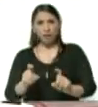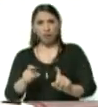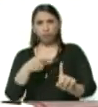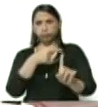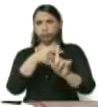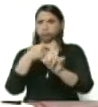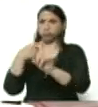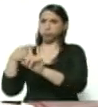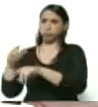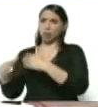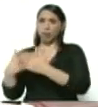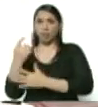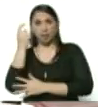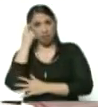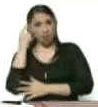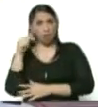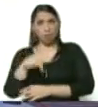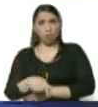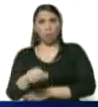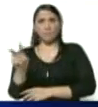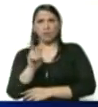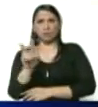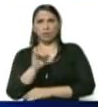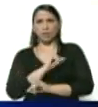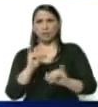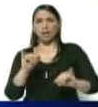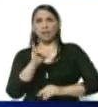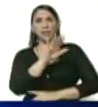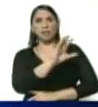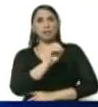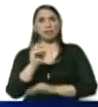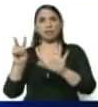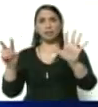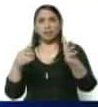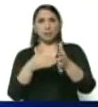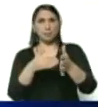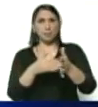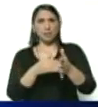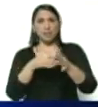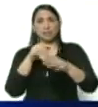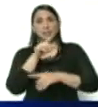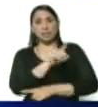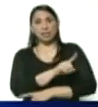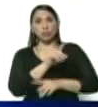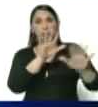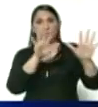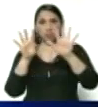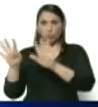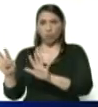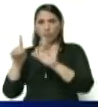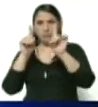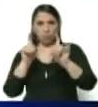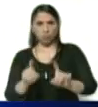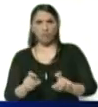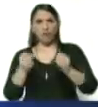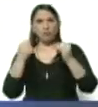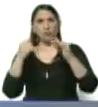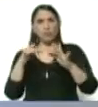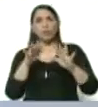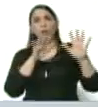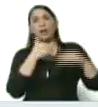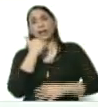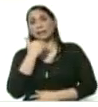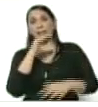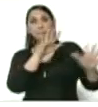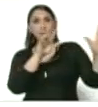que ya en Venezuela asciende a 507.119 pruebas. Esto da un número de casi 17